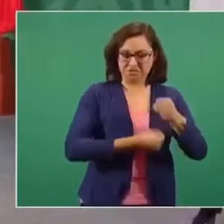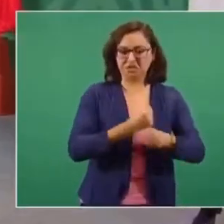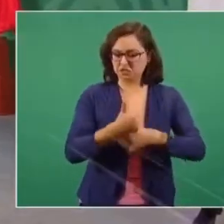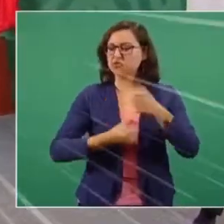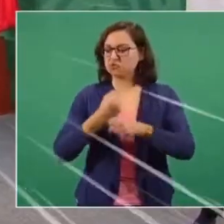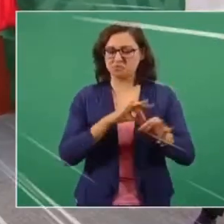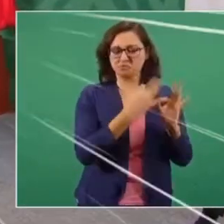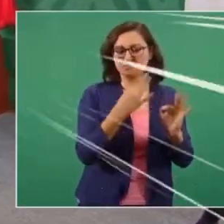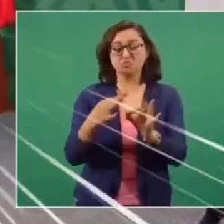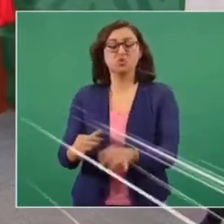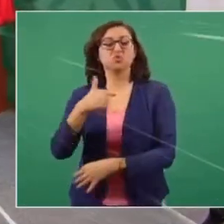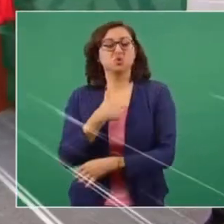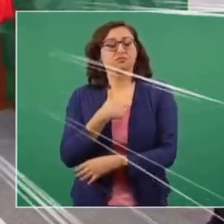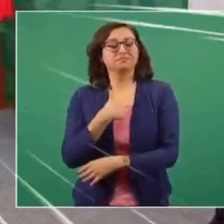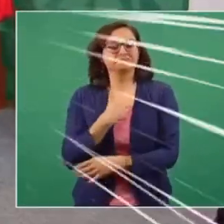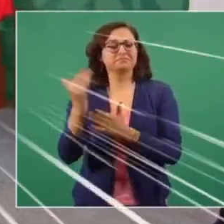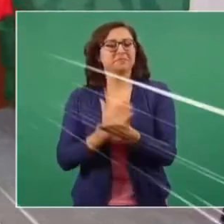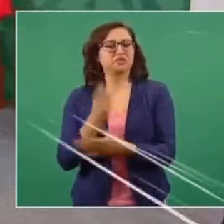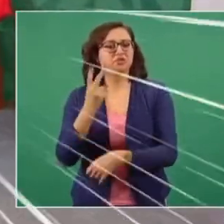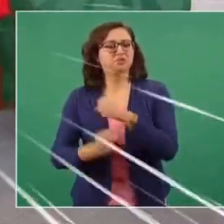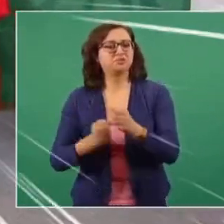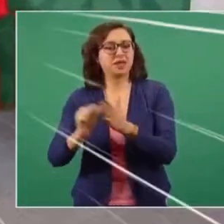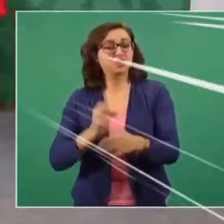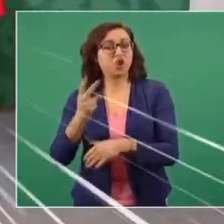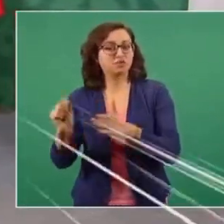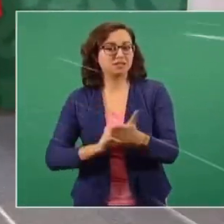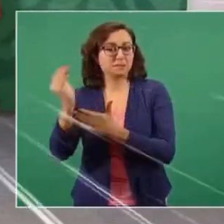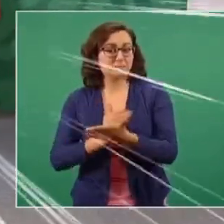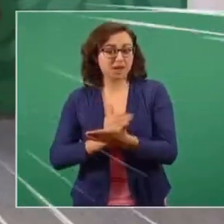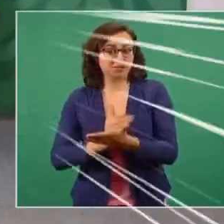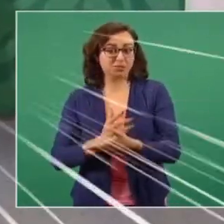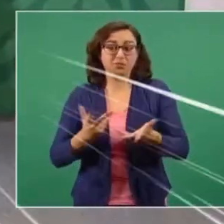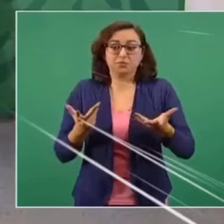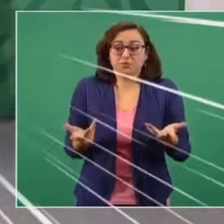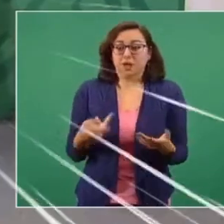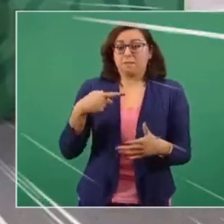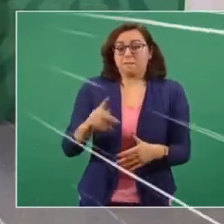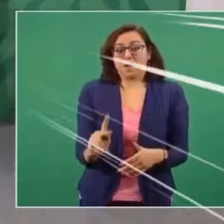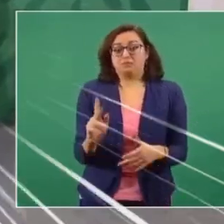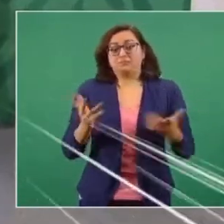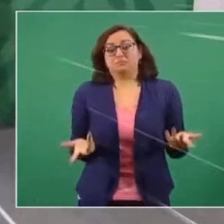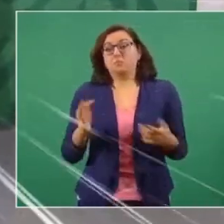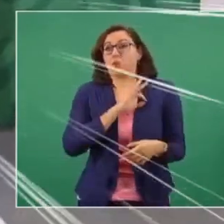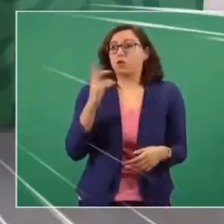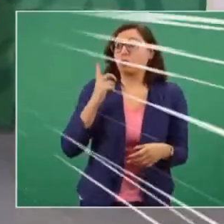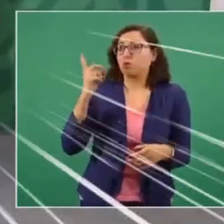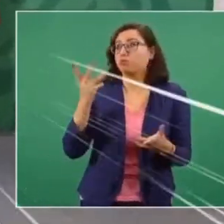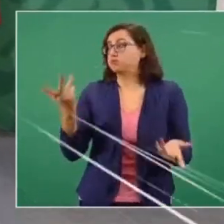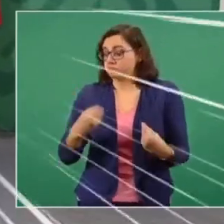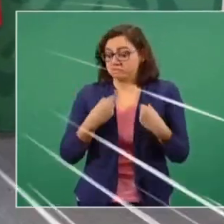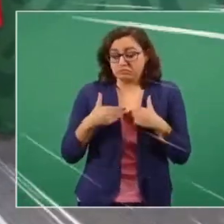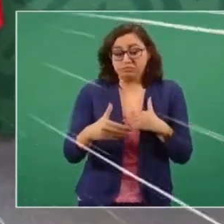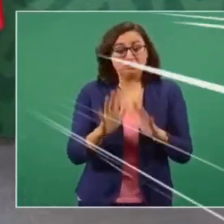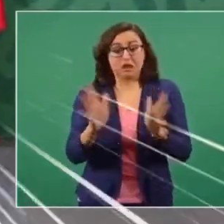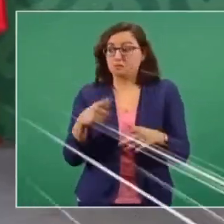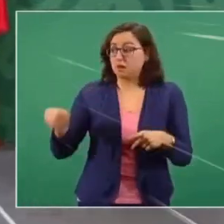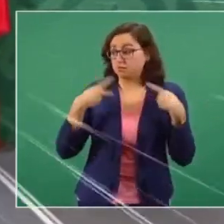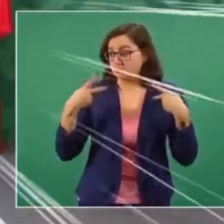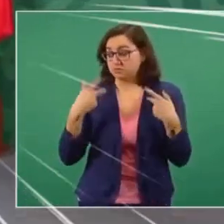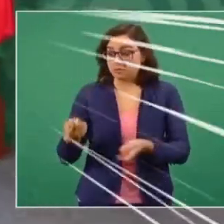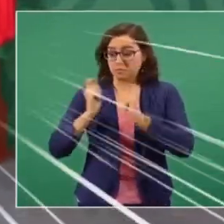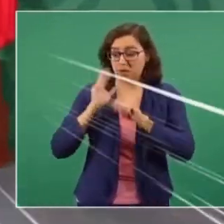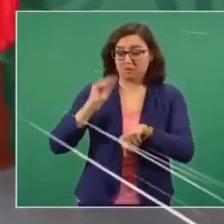septiembre. Pero si así lo decide la naturaleza, el creador, el pueblo, es hasta ese día,